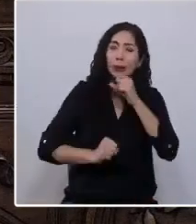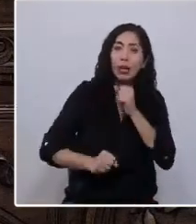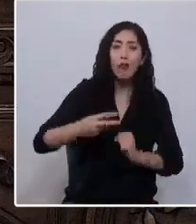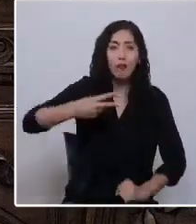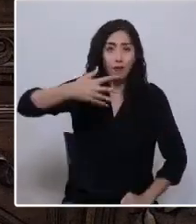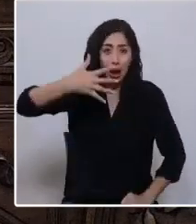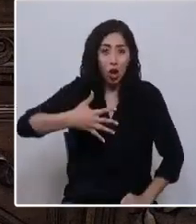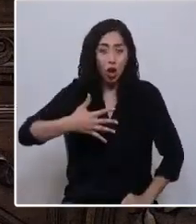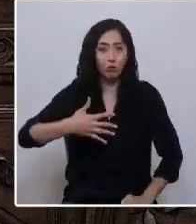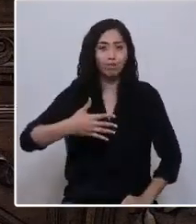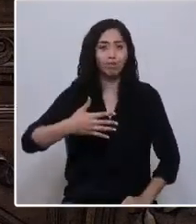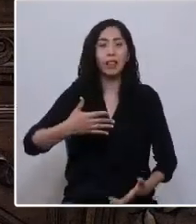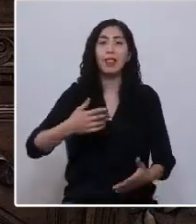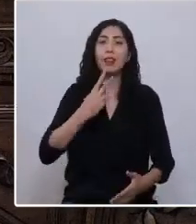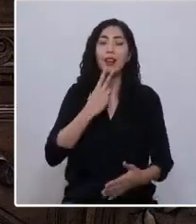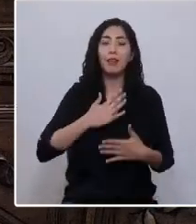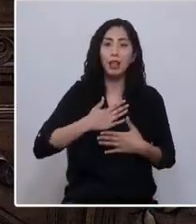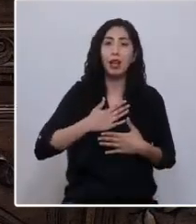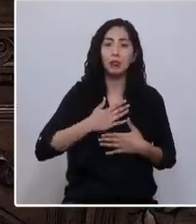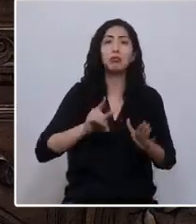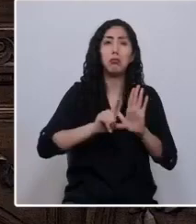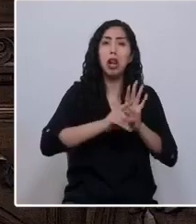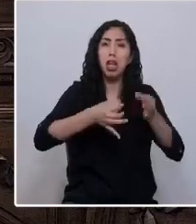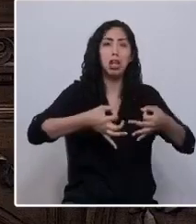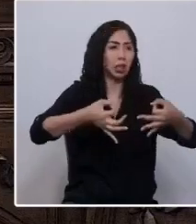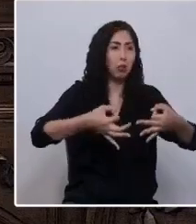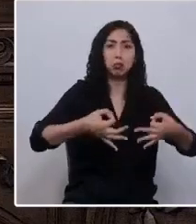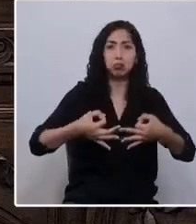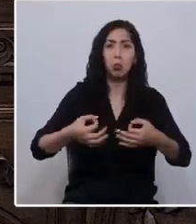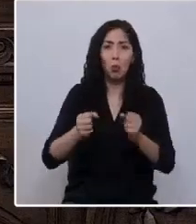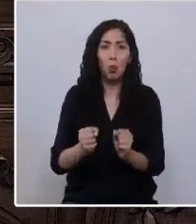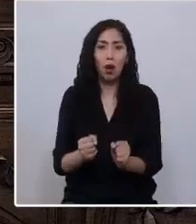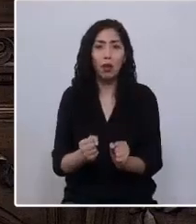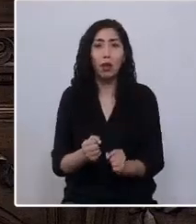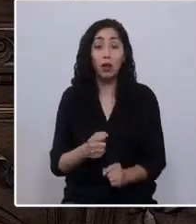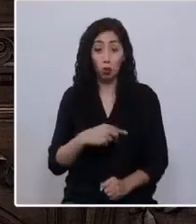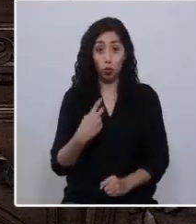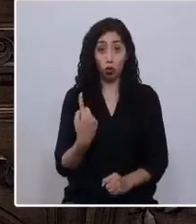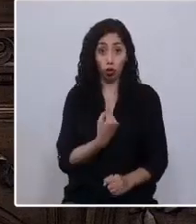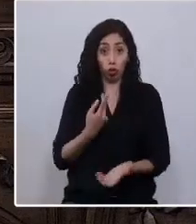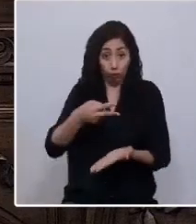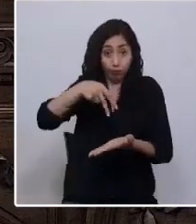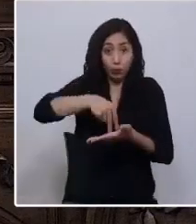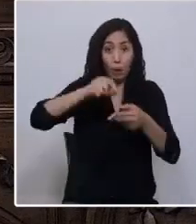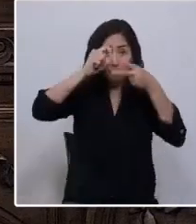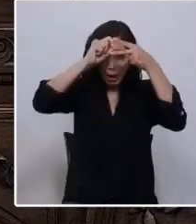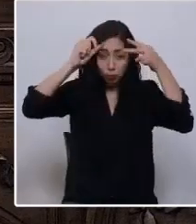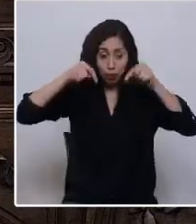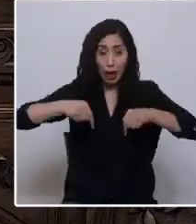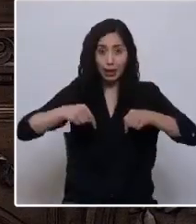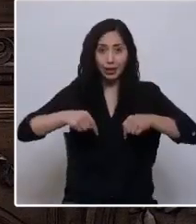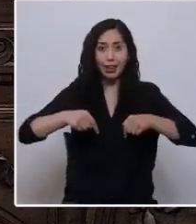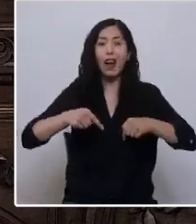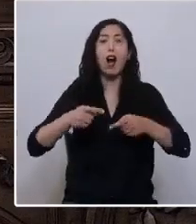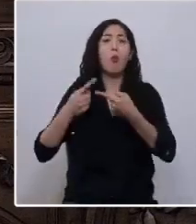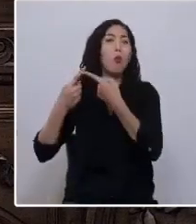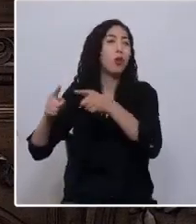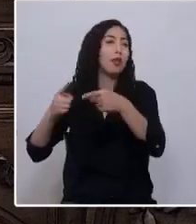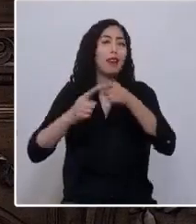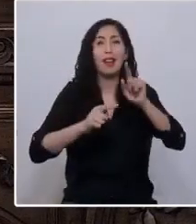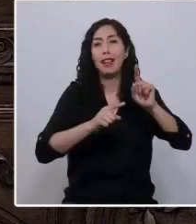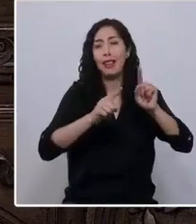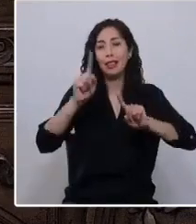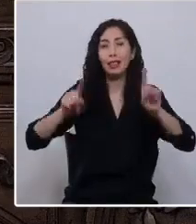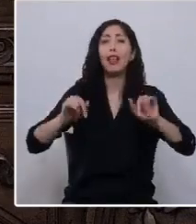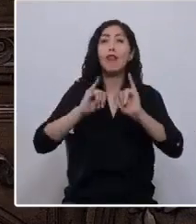fundamental de la vida son legítimas. Nuestra presencia como Mapuche en este espacio es solo una de las diversas formas que tiene un